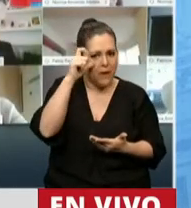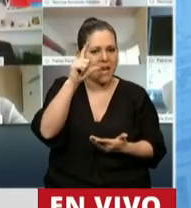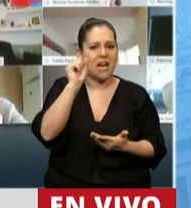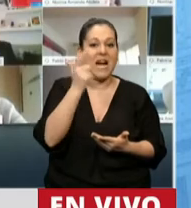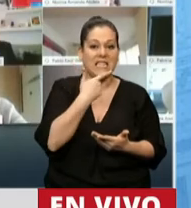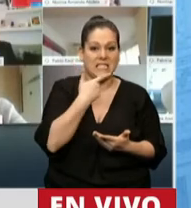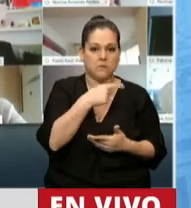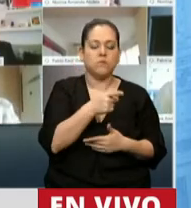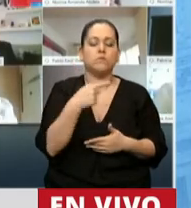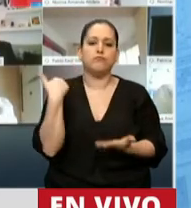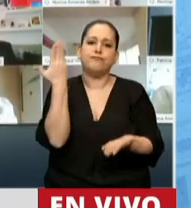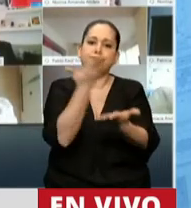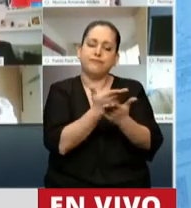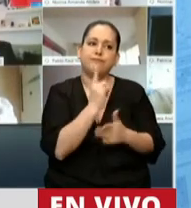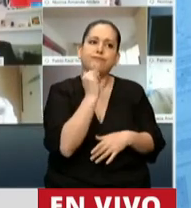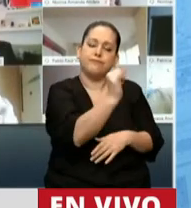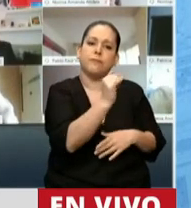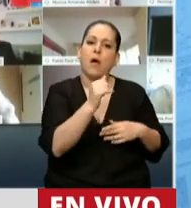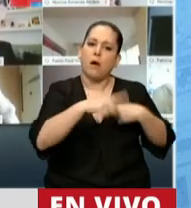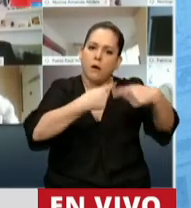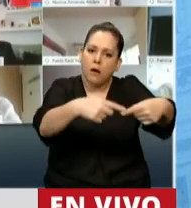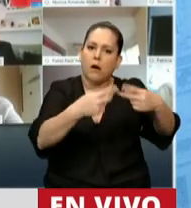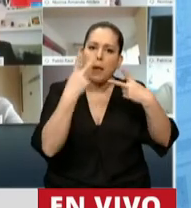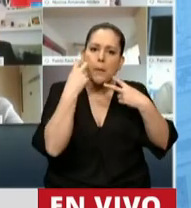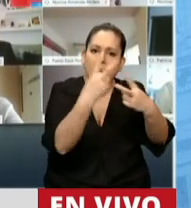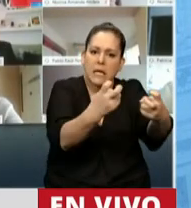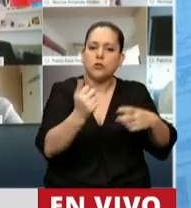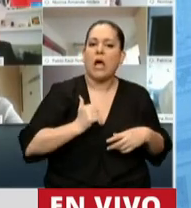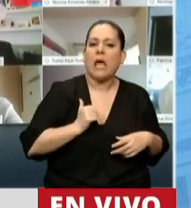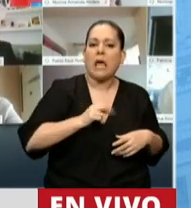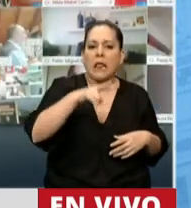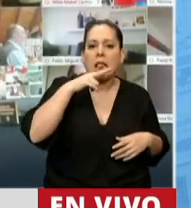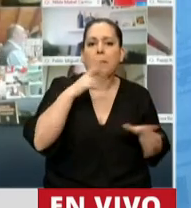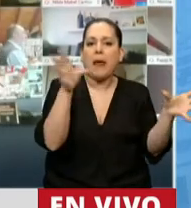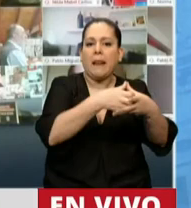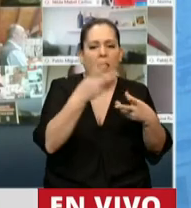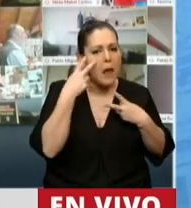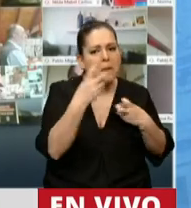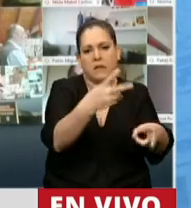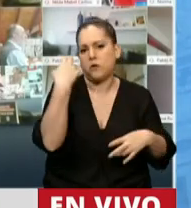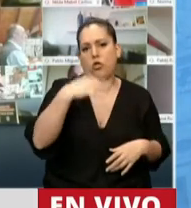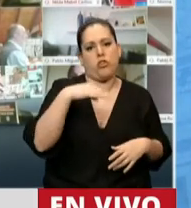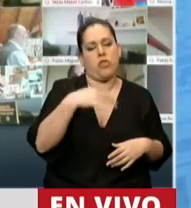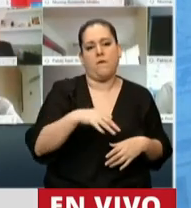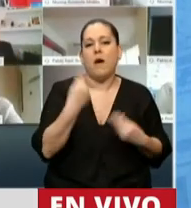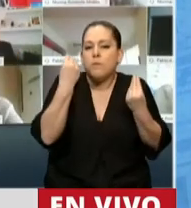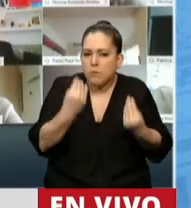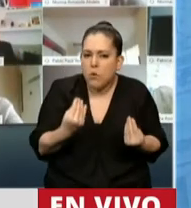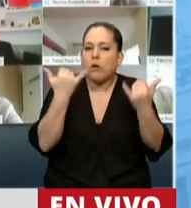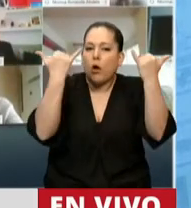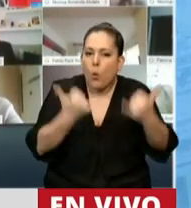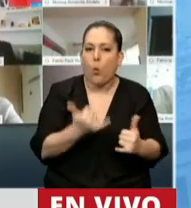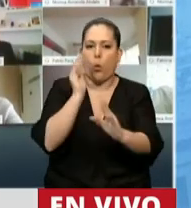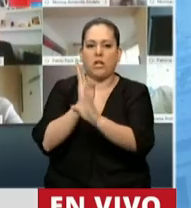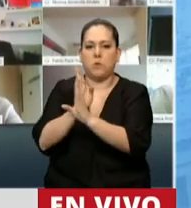se avance con la investigación de la gendarmería. Porque además hubo espionaje a